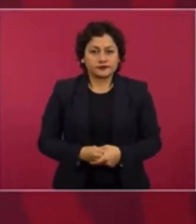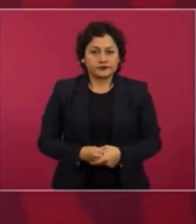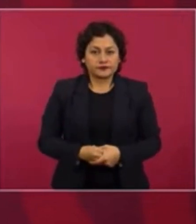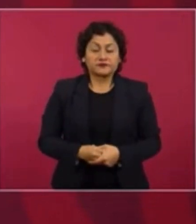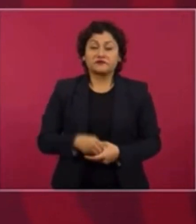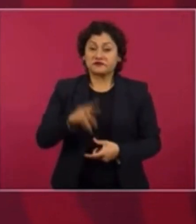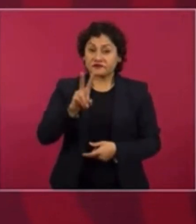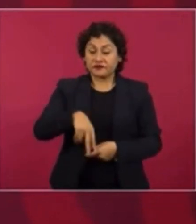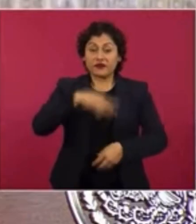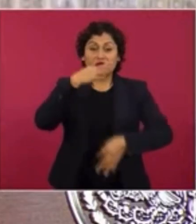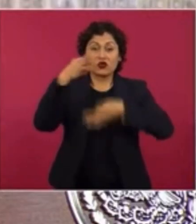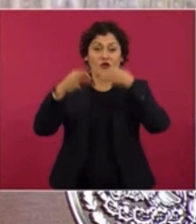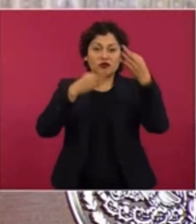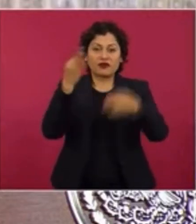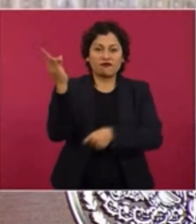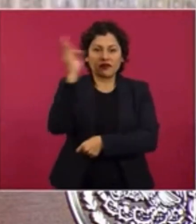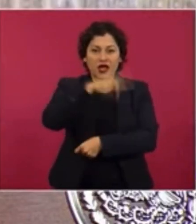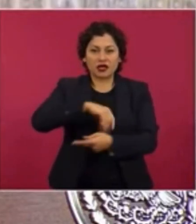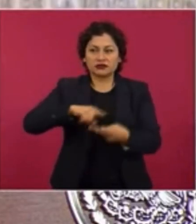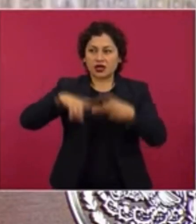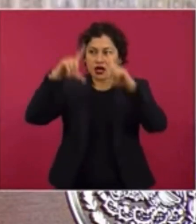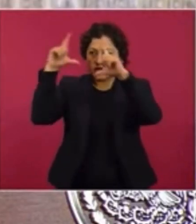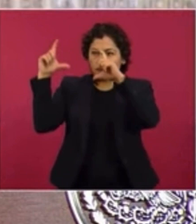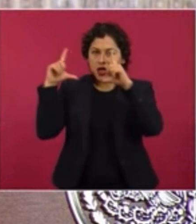notas falsas, imágenes falsas.